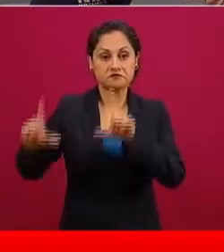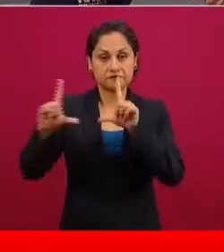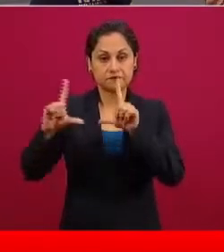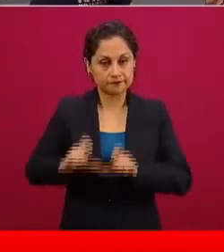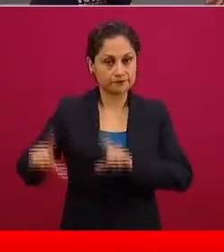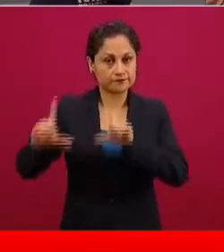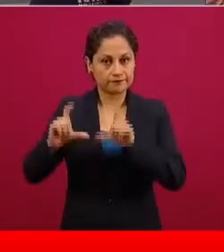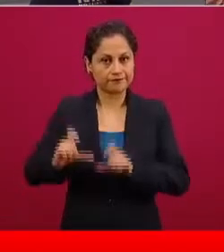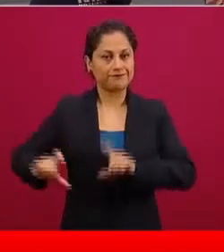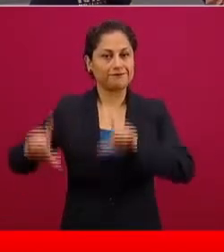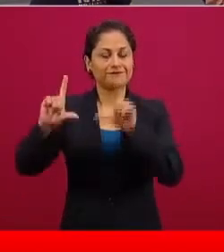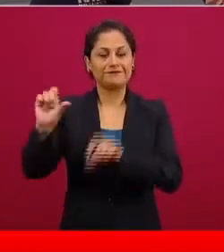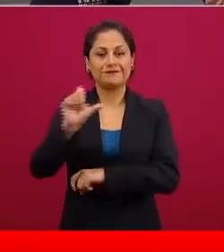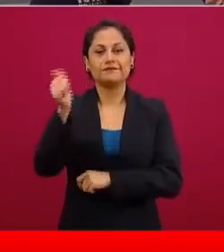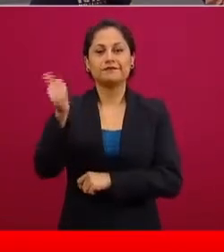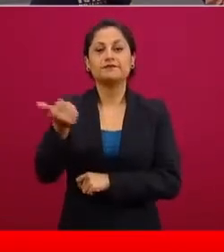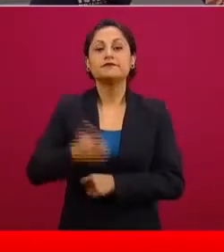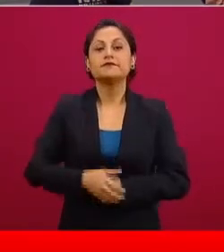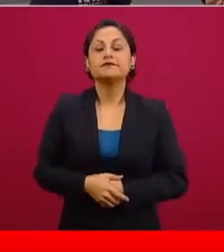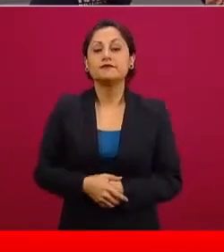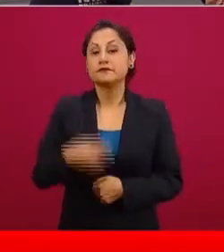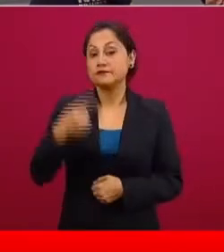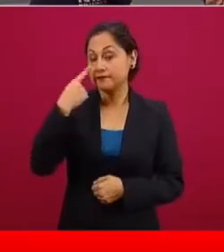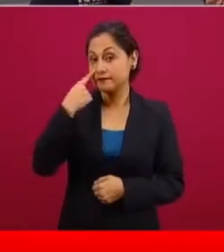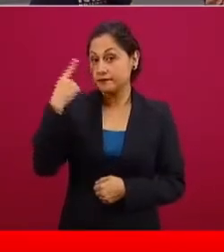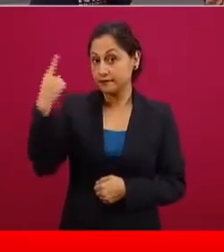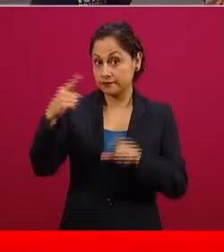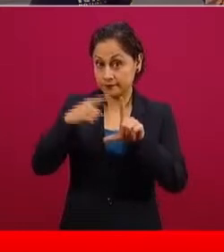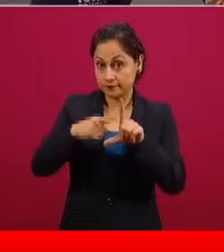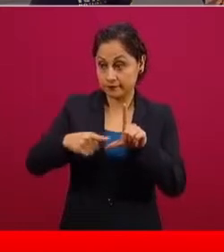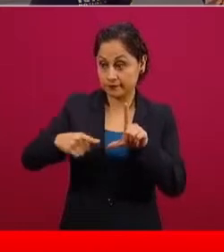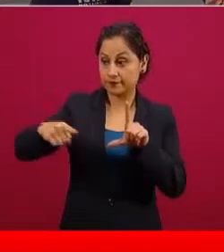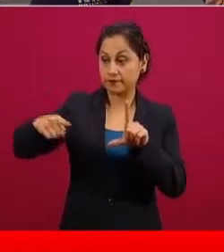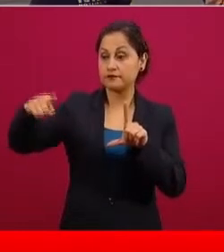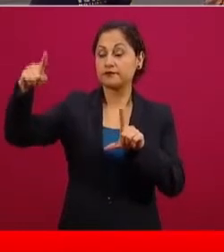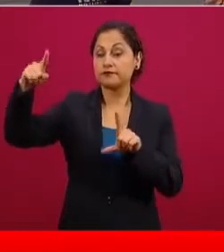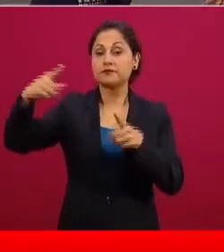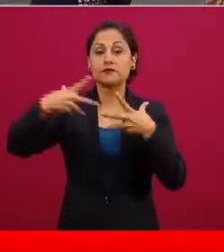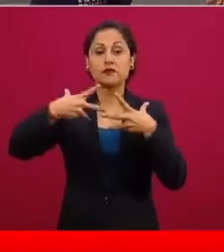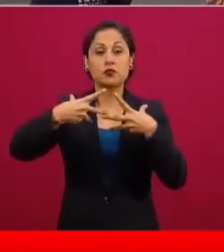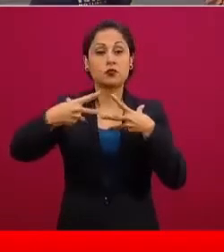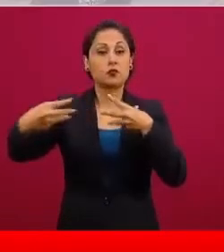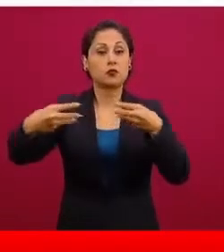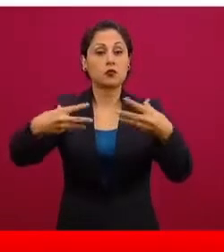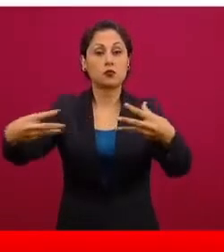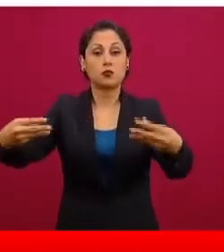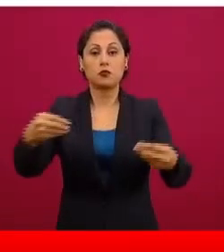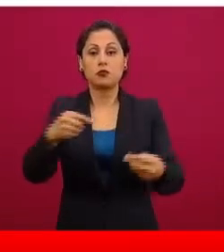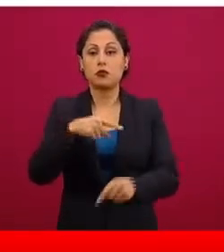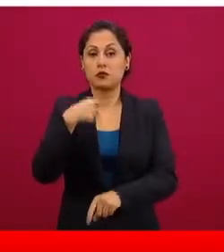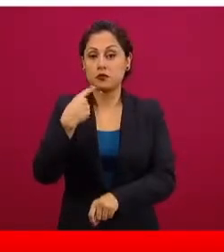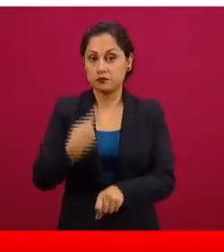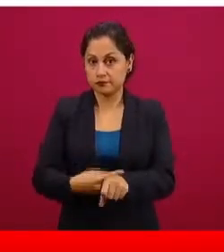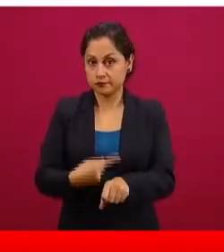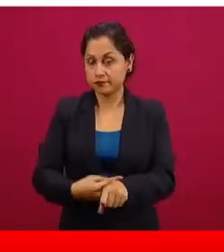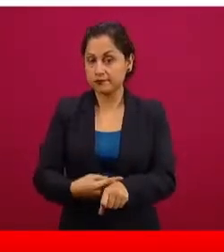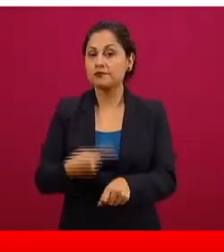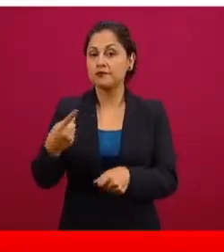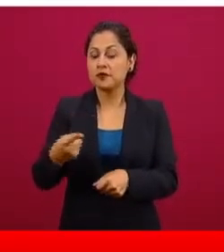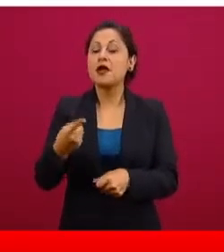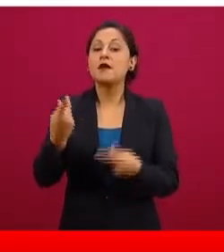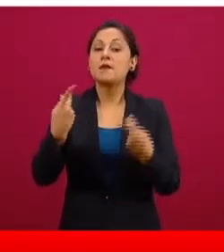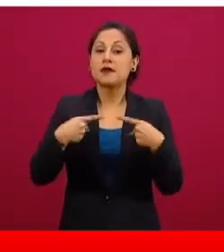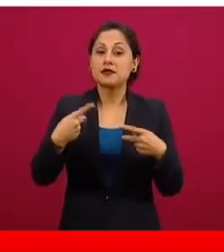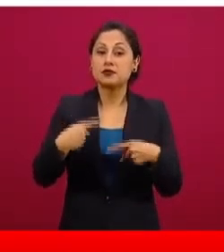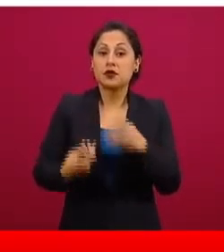Aquí lo que se ve es la curva epidemiológica, es la curva epidémica, se ven los casos nuevos que van surgiendo